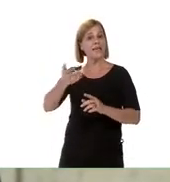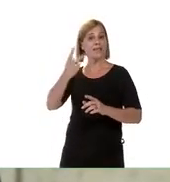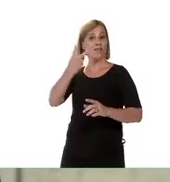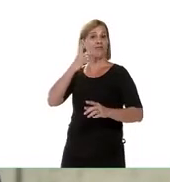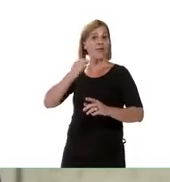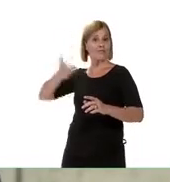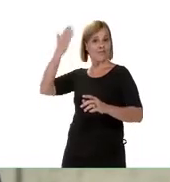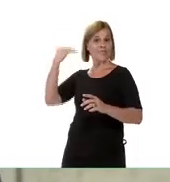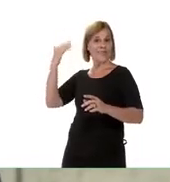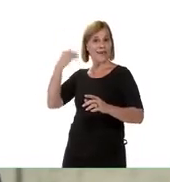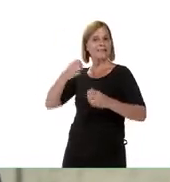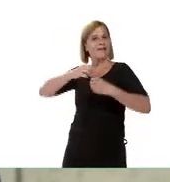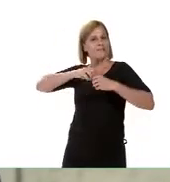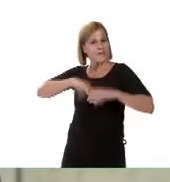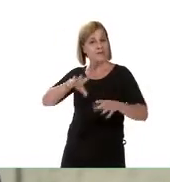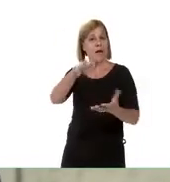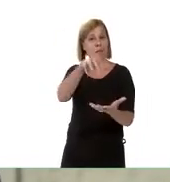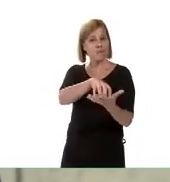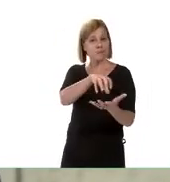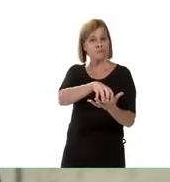con algunos kits que teníamos,